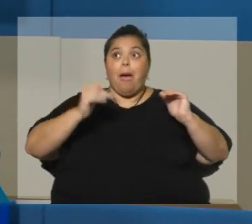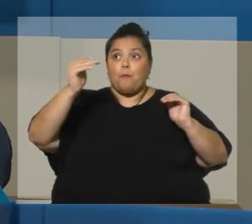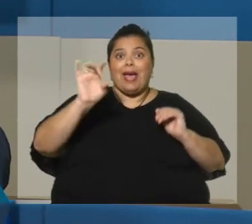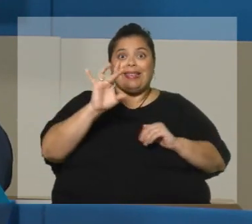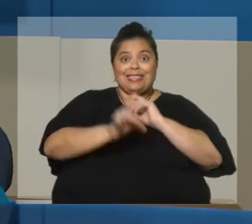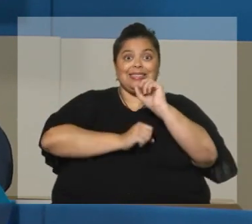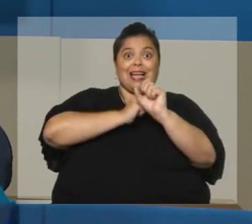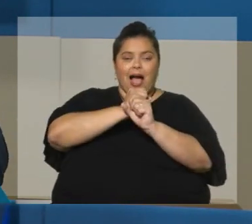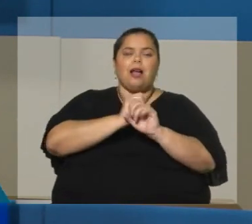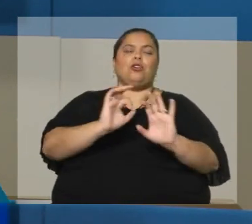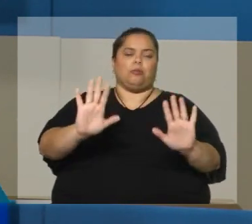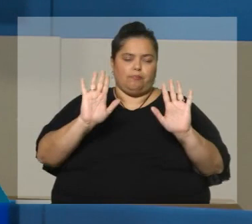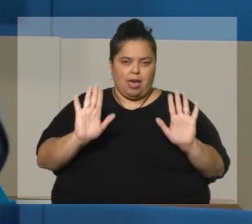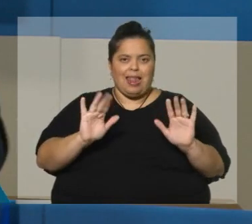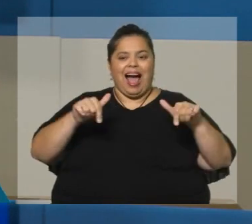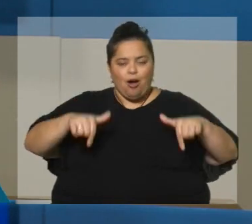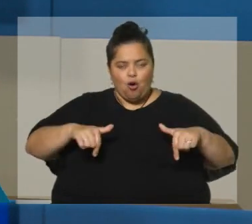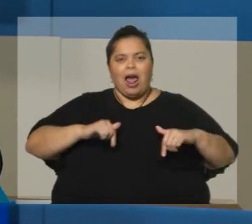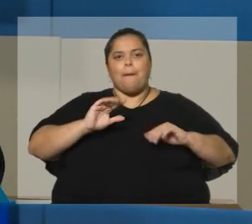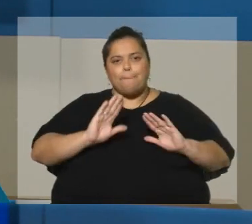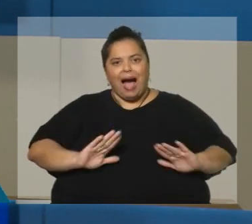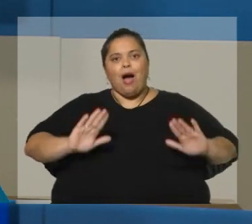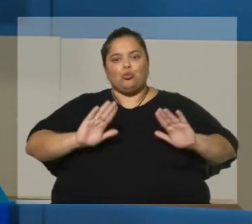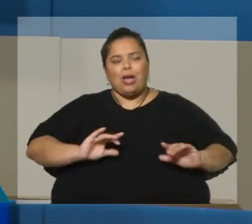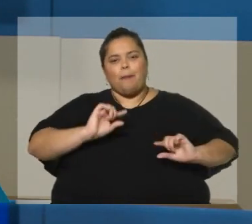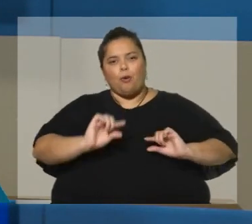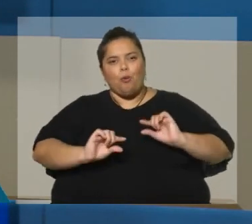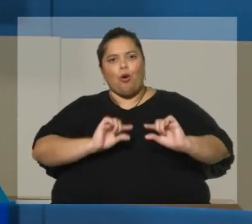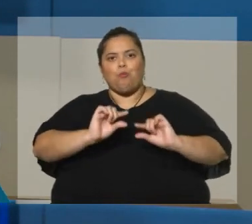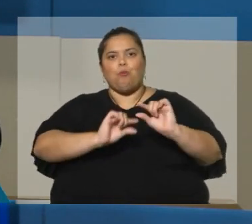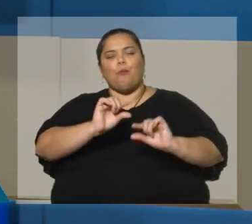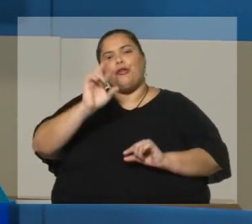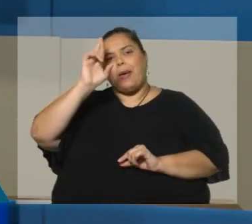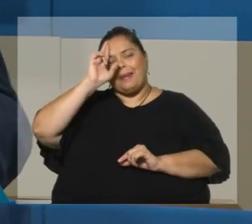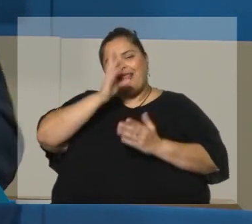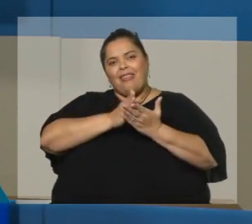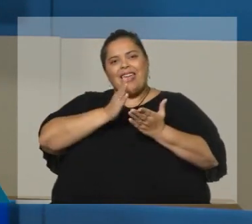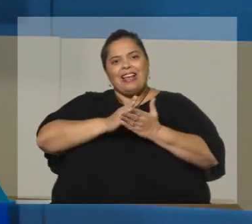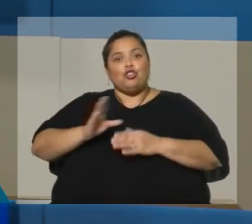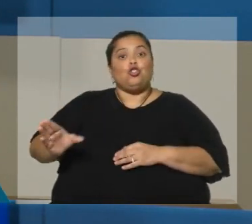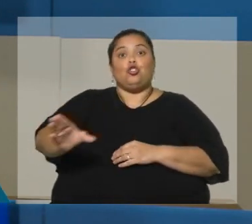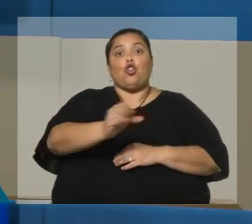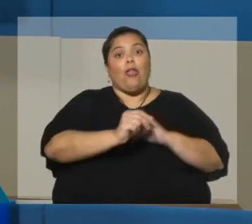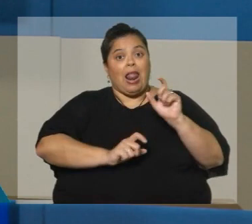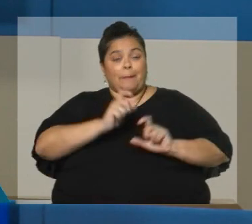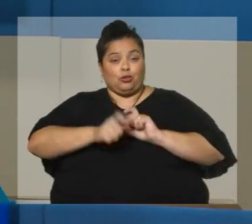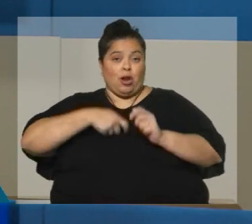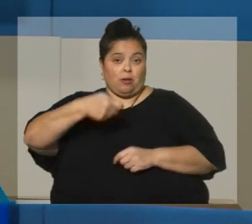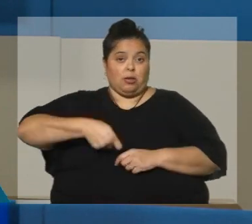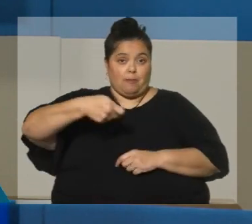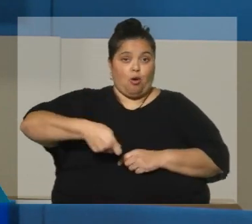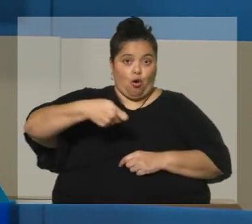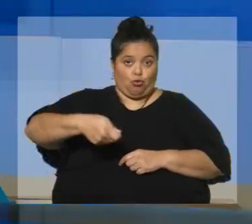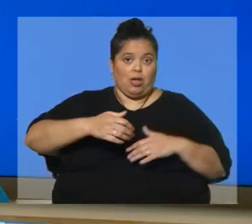suficientemente pausado y que respete de la mejor manera los derechos que todas las personas que están aportando han